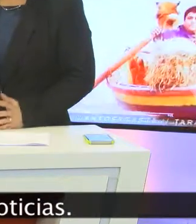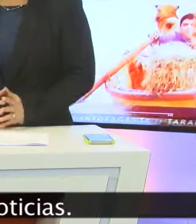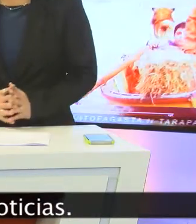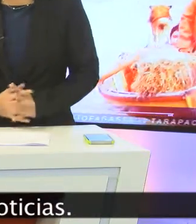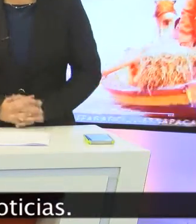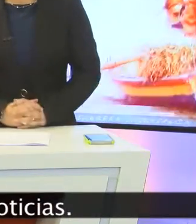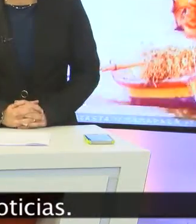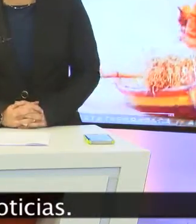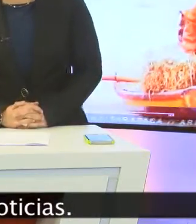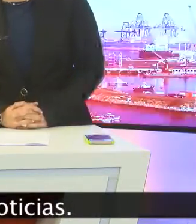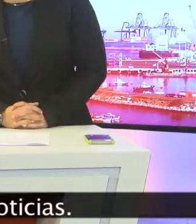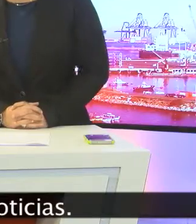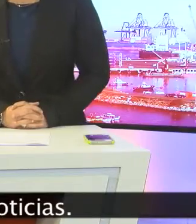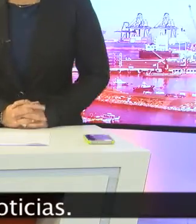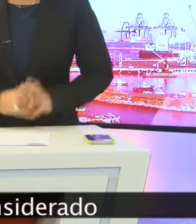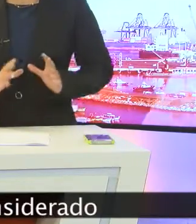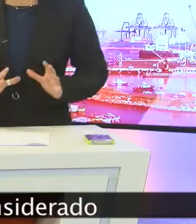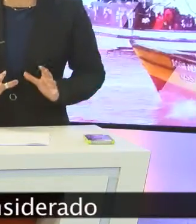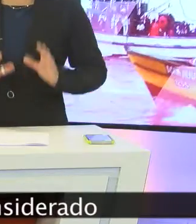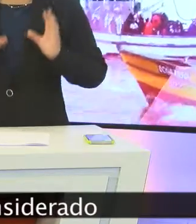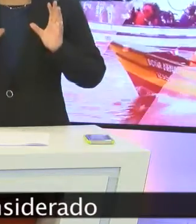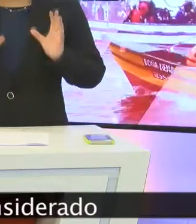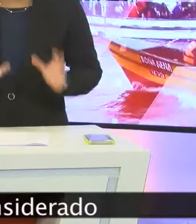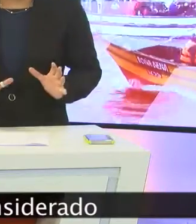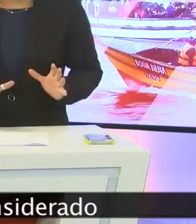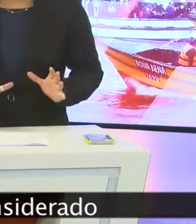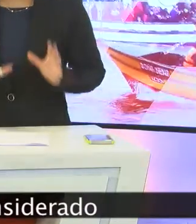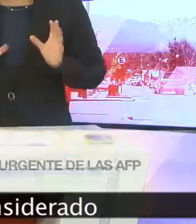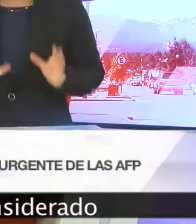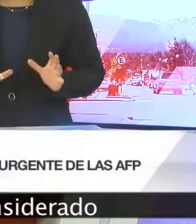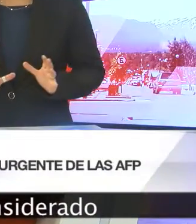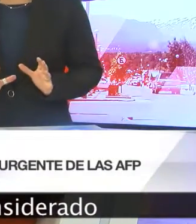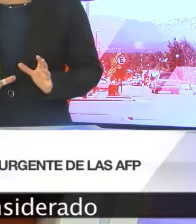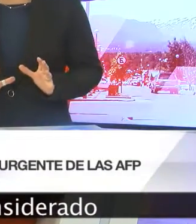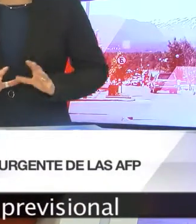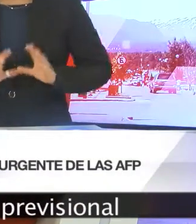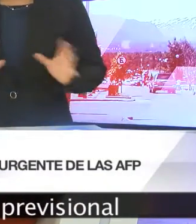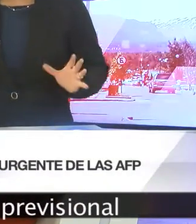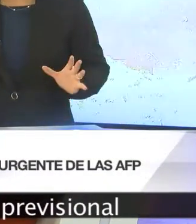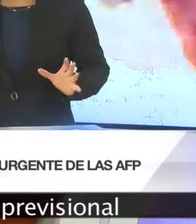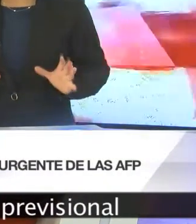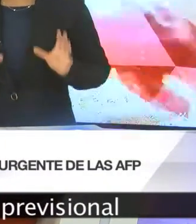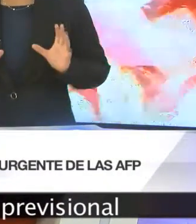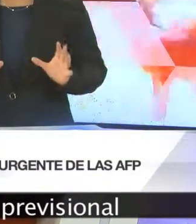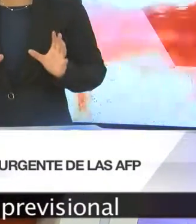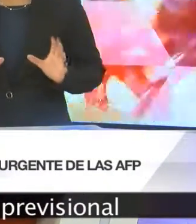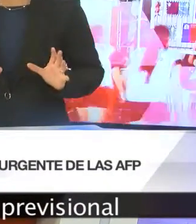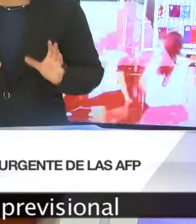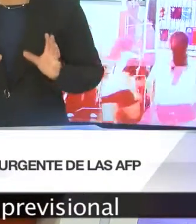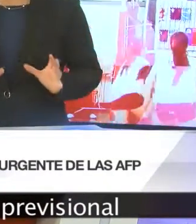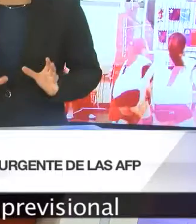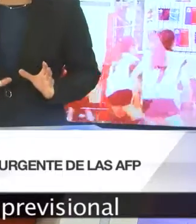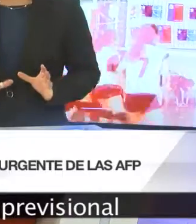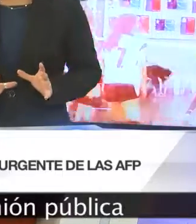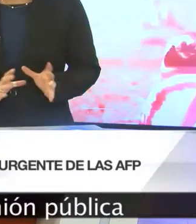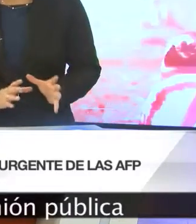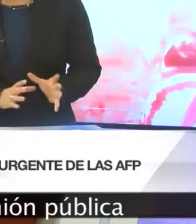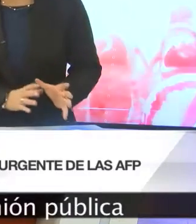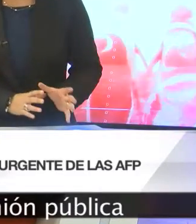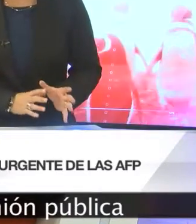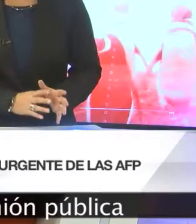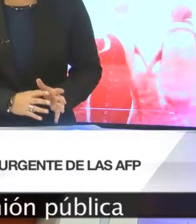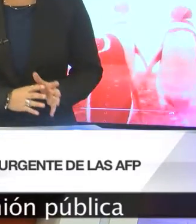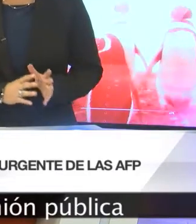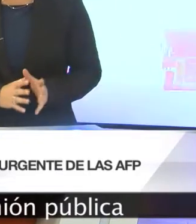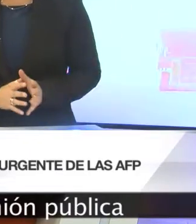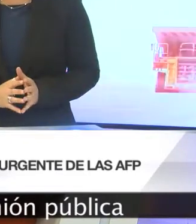Muy bien, y vamos a las noticias. Como una estafa, así es considerado por muchos el actual sistema previsional. Esto